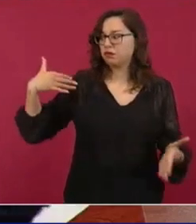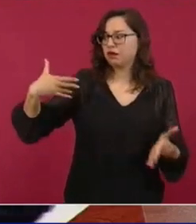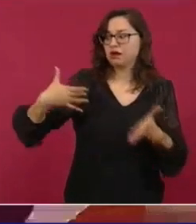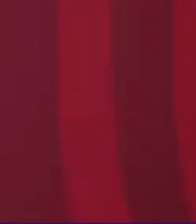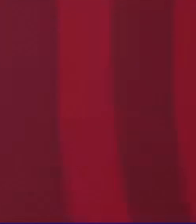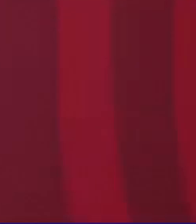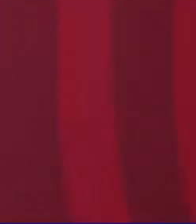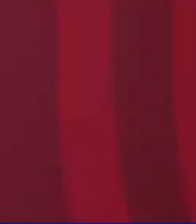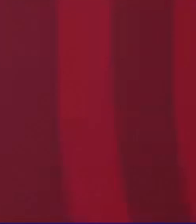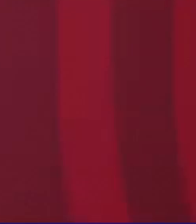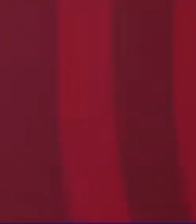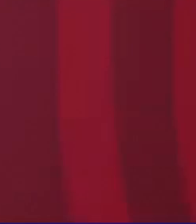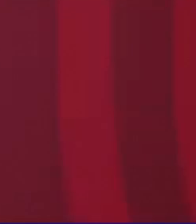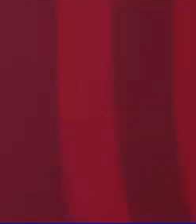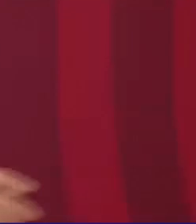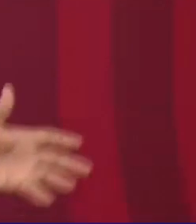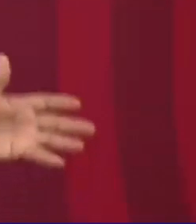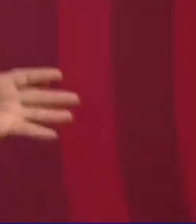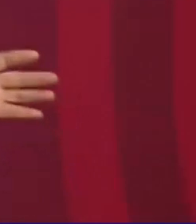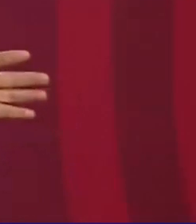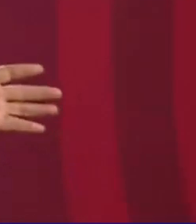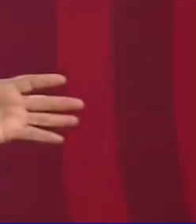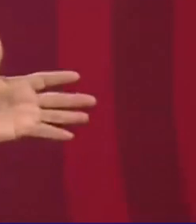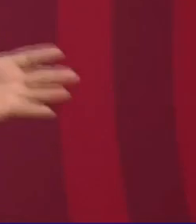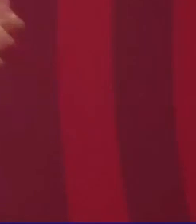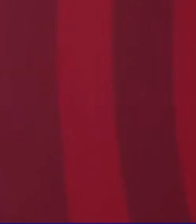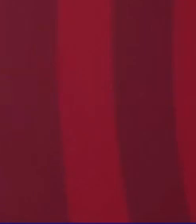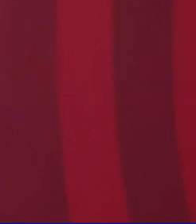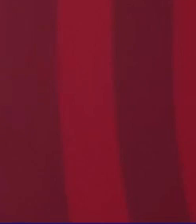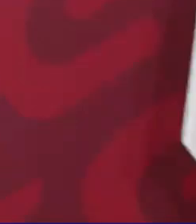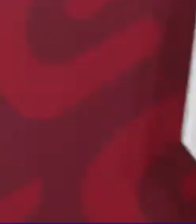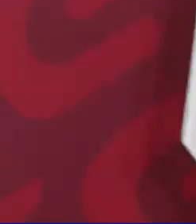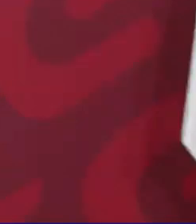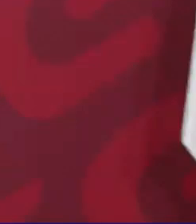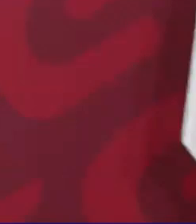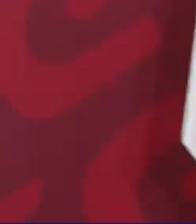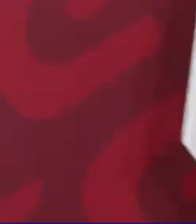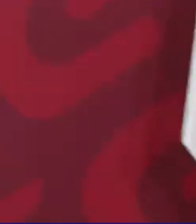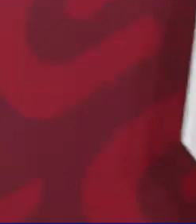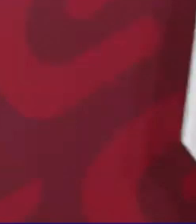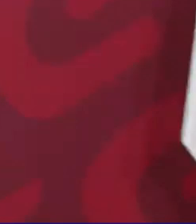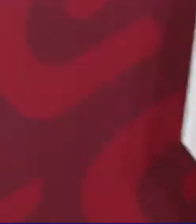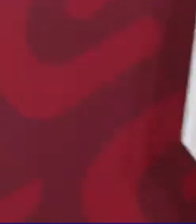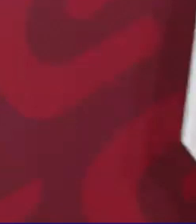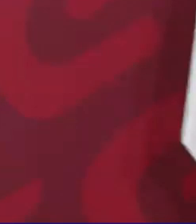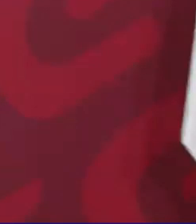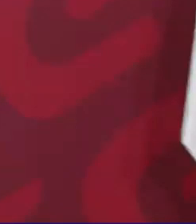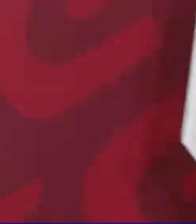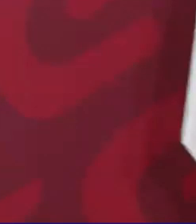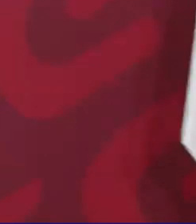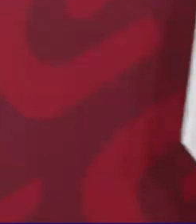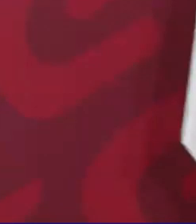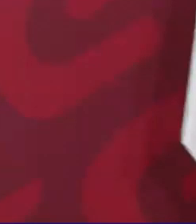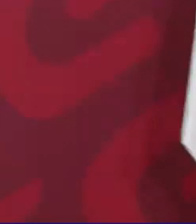injusticias, de privilegios, o sea, después de tanto rezago,